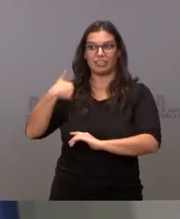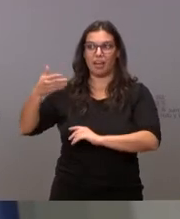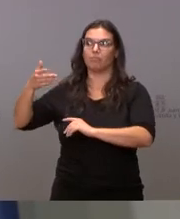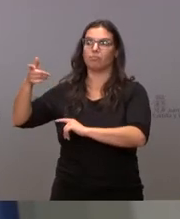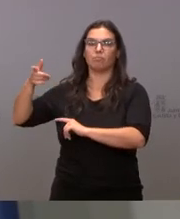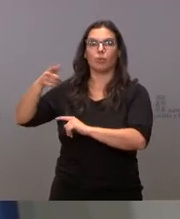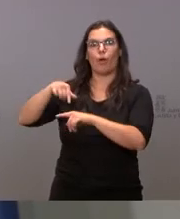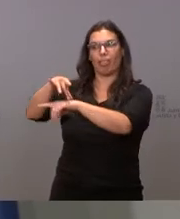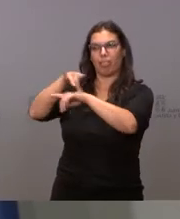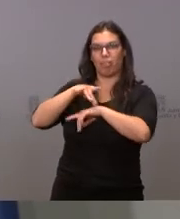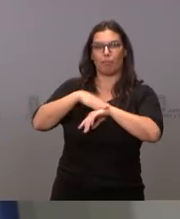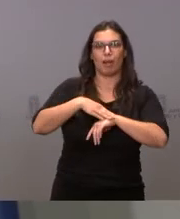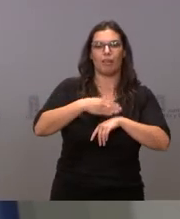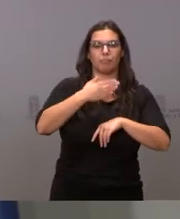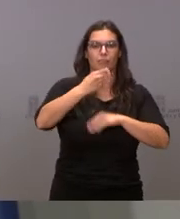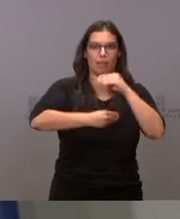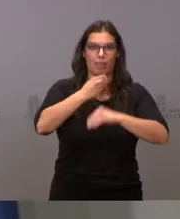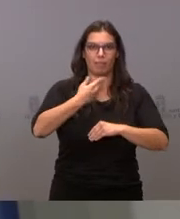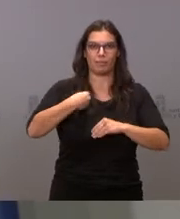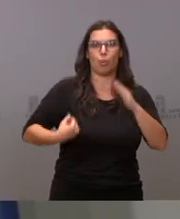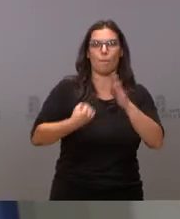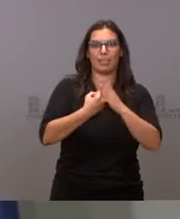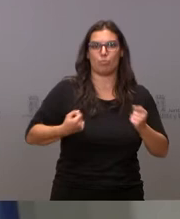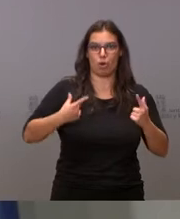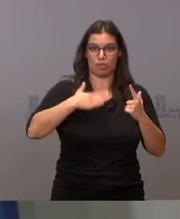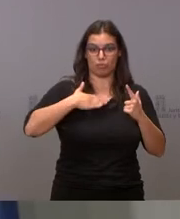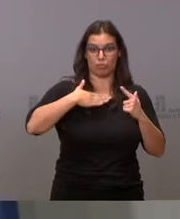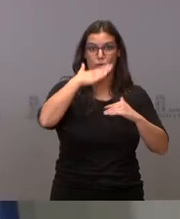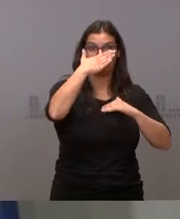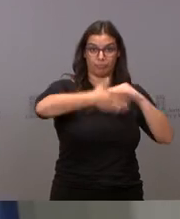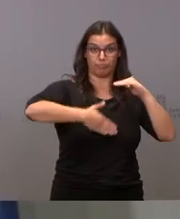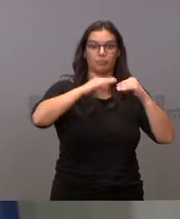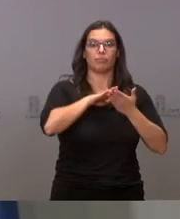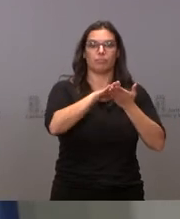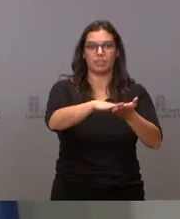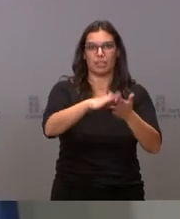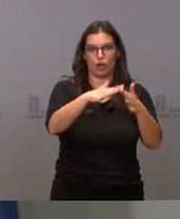nuestro techo de gasto para presentarlo a las Cortes a la mayor brevedad posible.